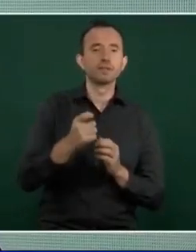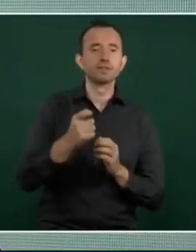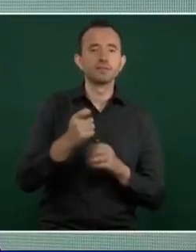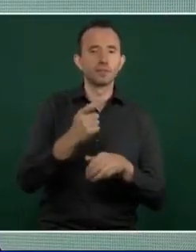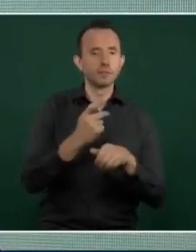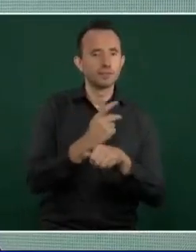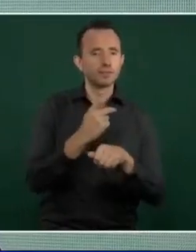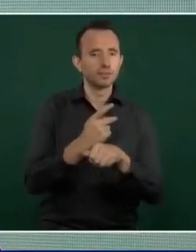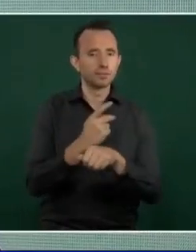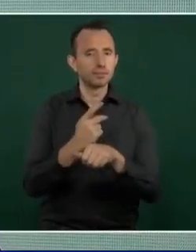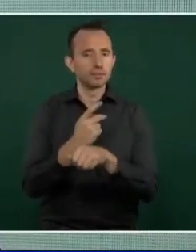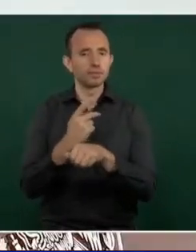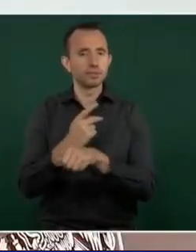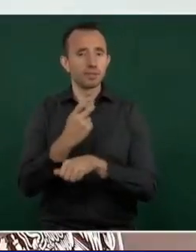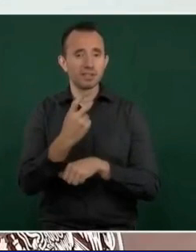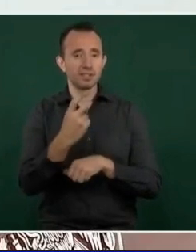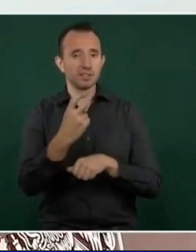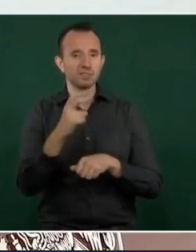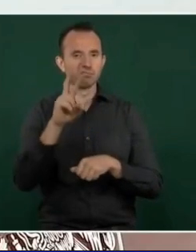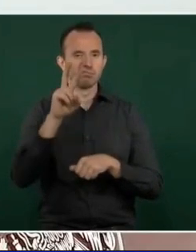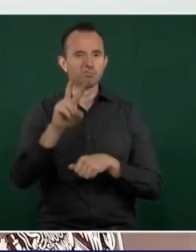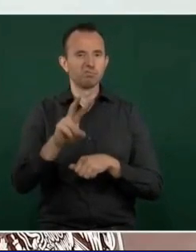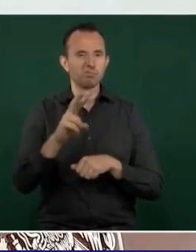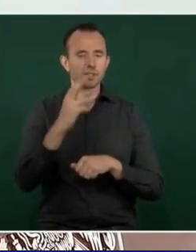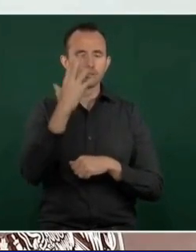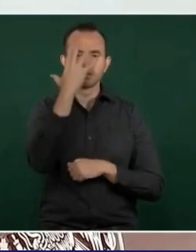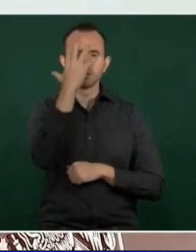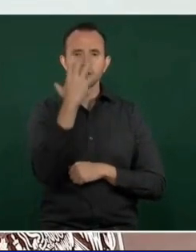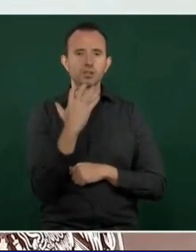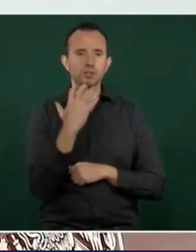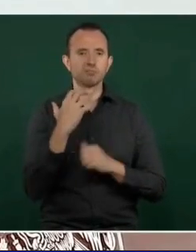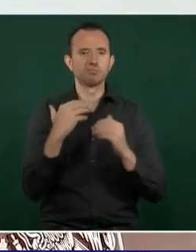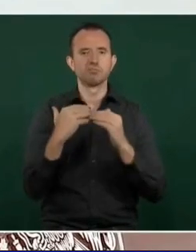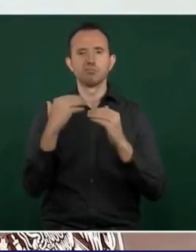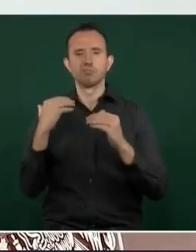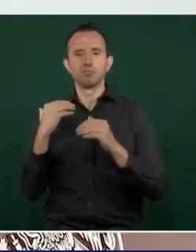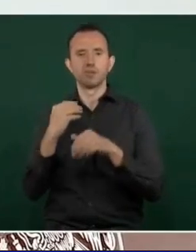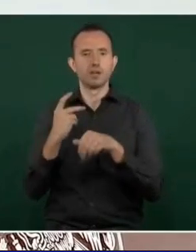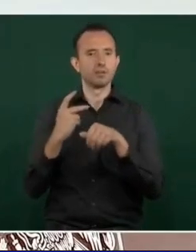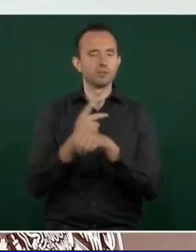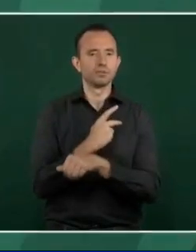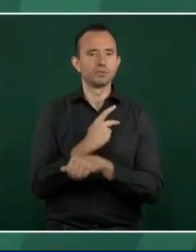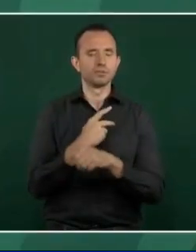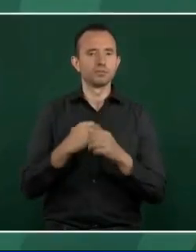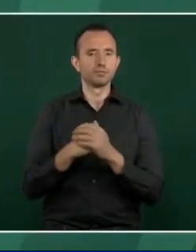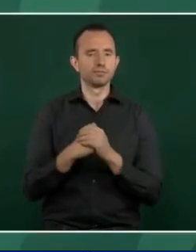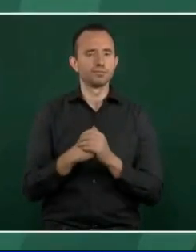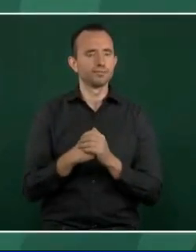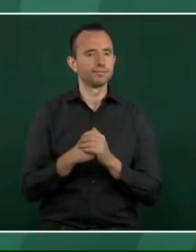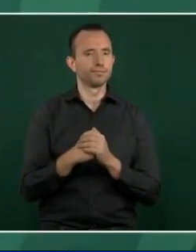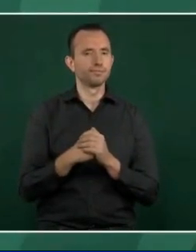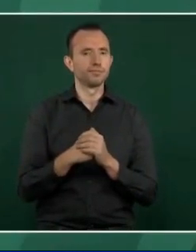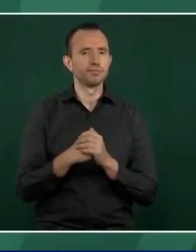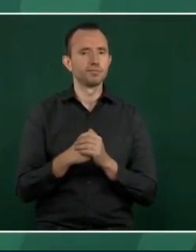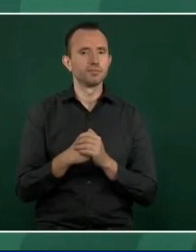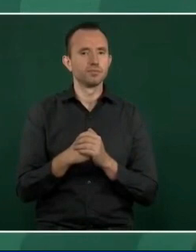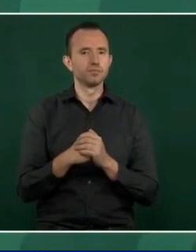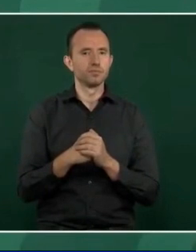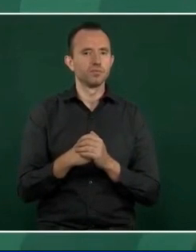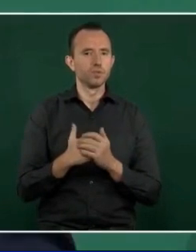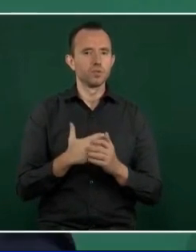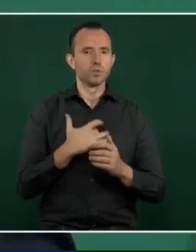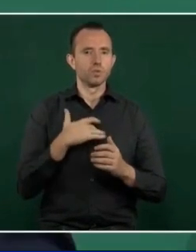este lamentable caso, por doloroso, repito que sea,